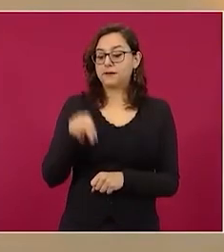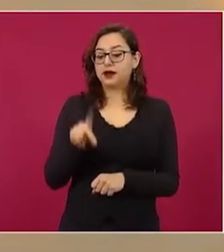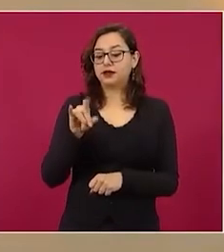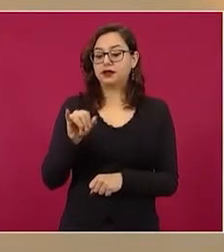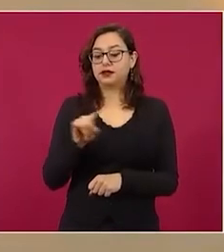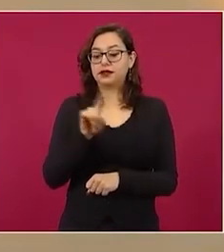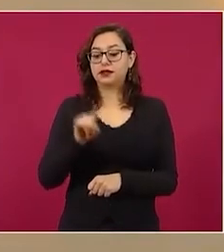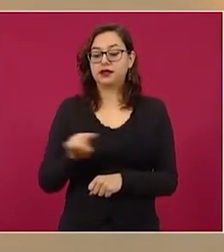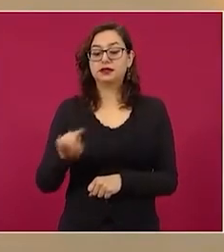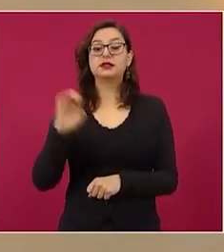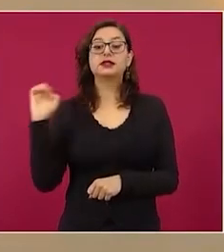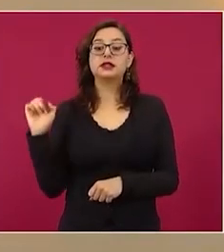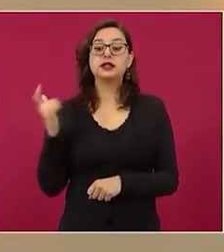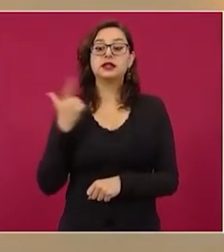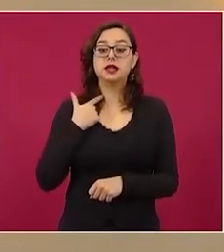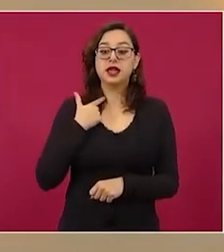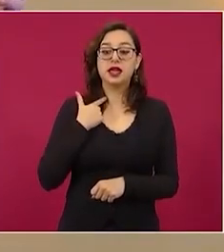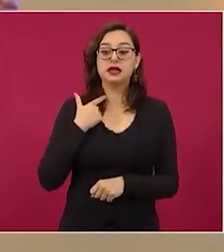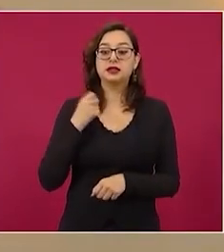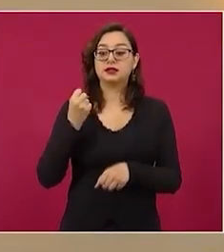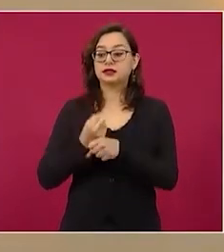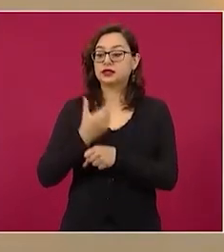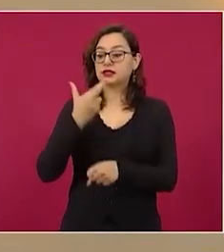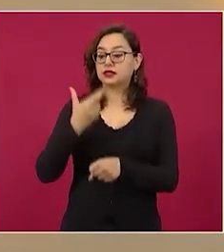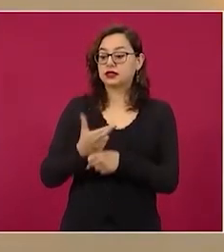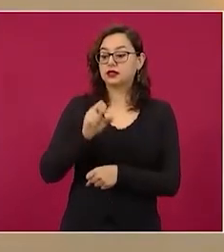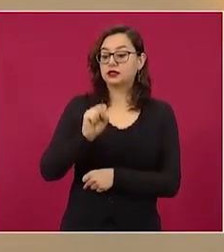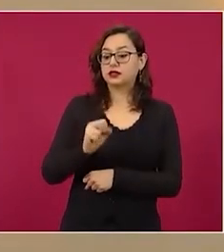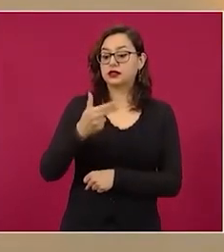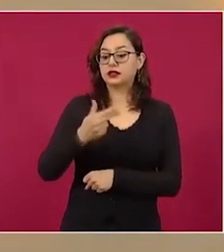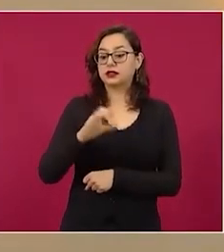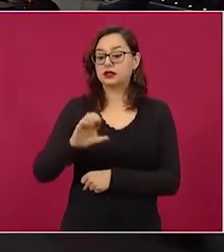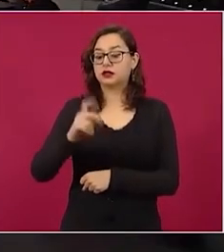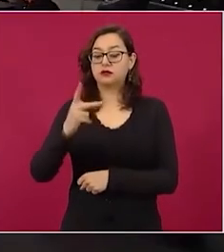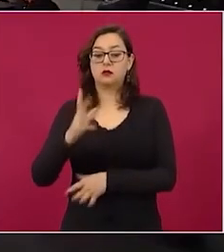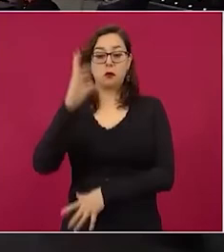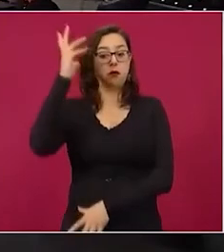Díaz se encuentra prófugo cuando se escribió este libro.